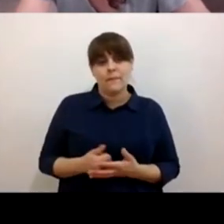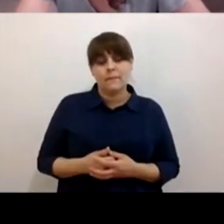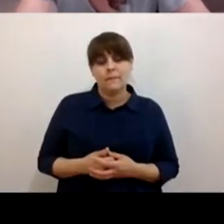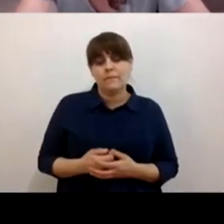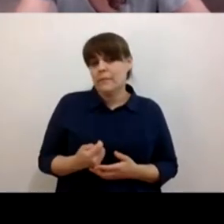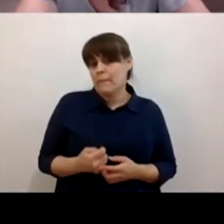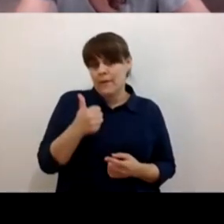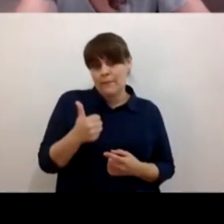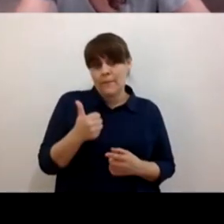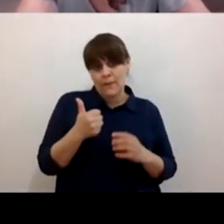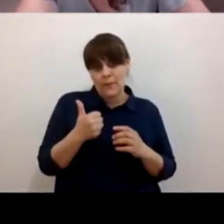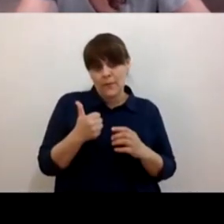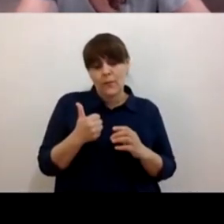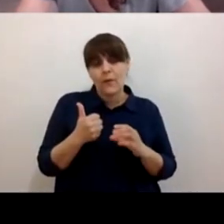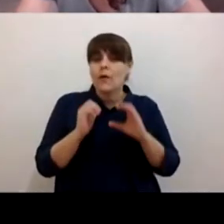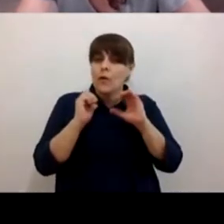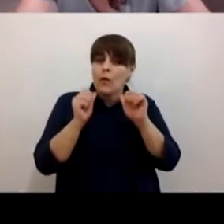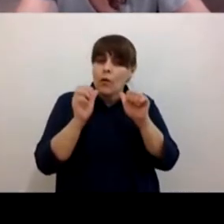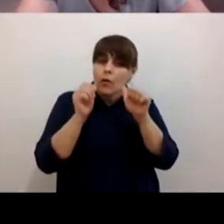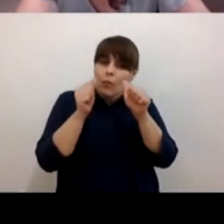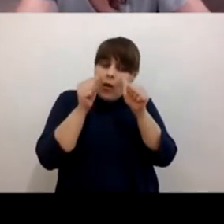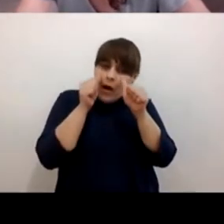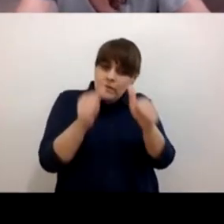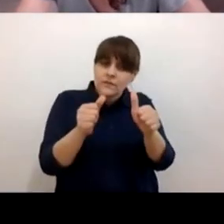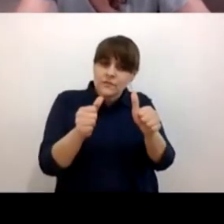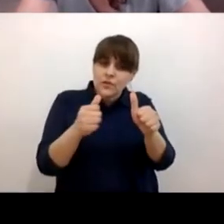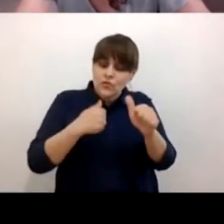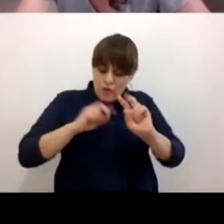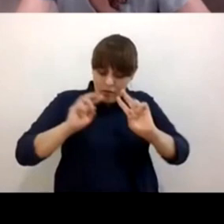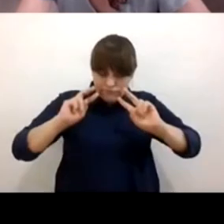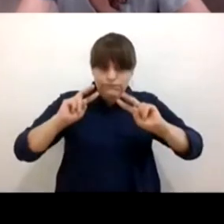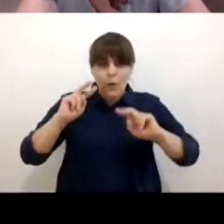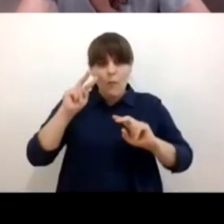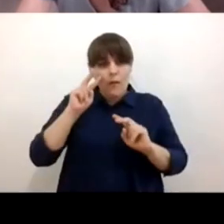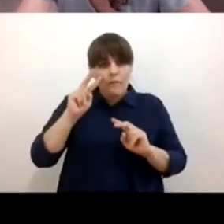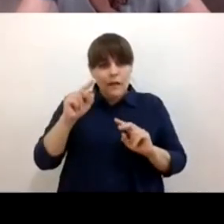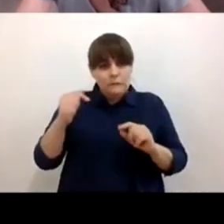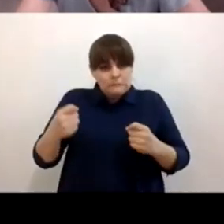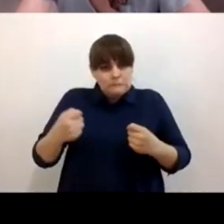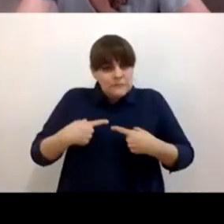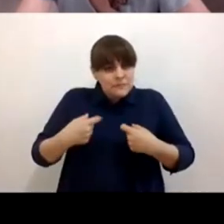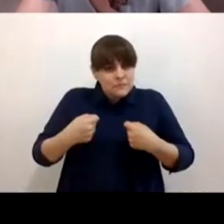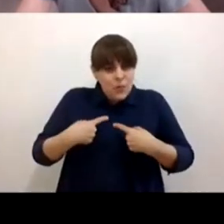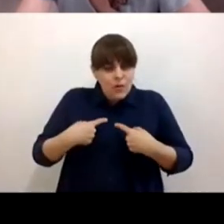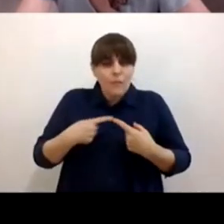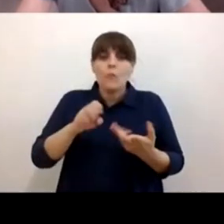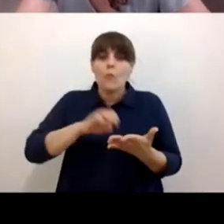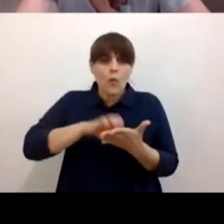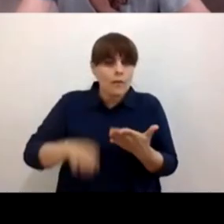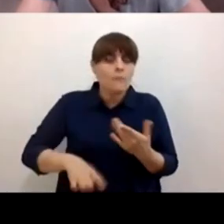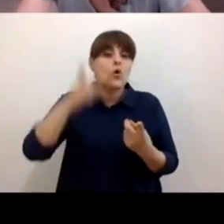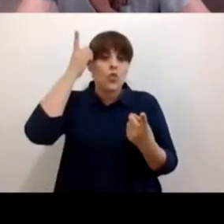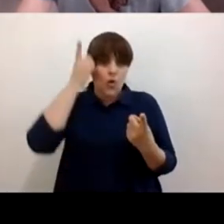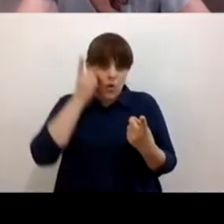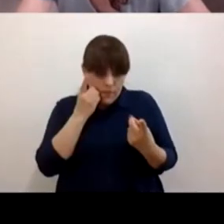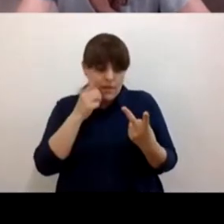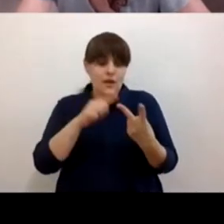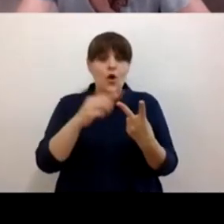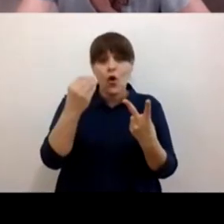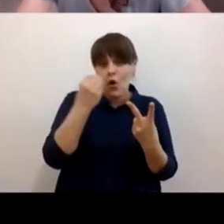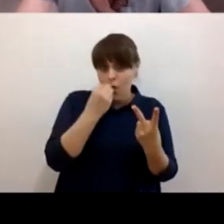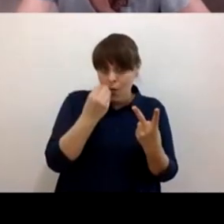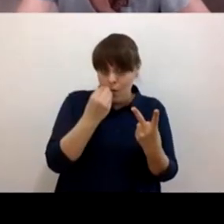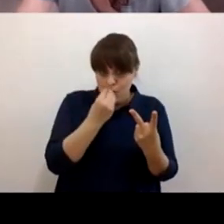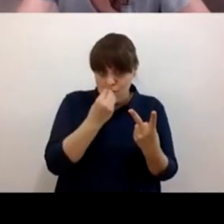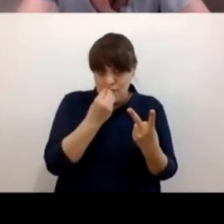de voltearnos a ver y de identificar qué necesitamos entre ellos dormir entre ellos comer bajar un poco